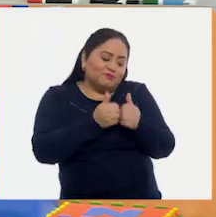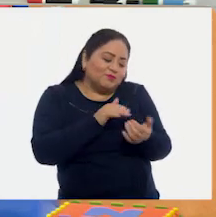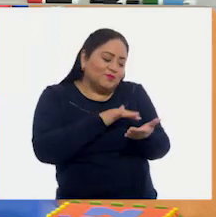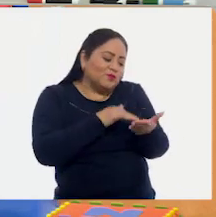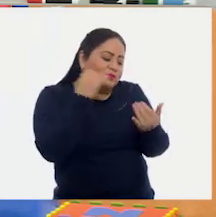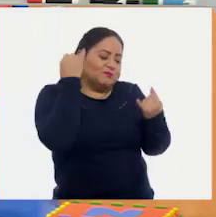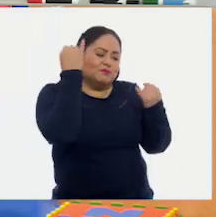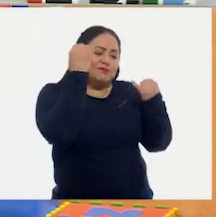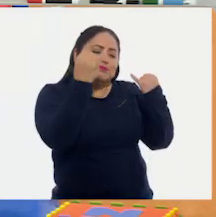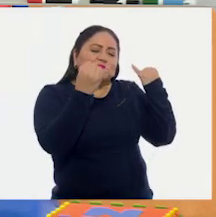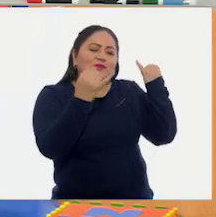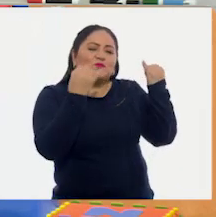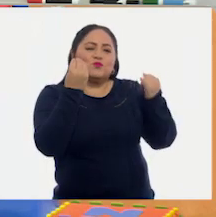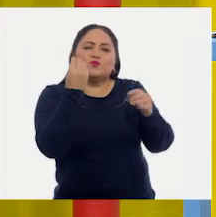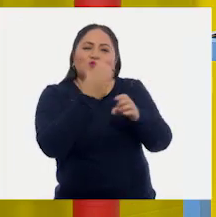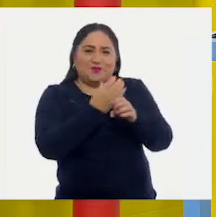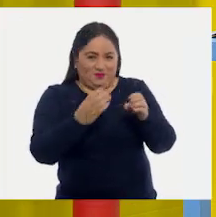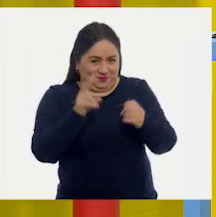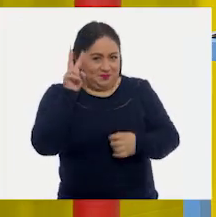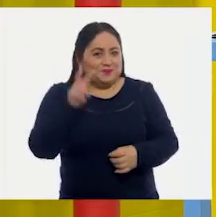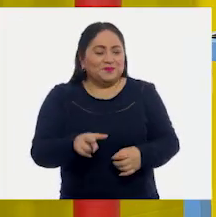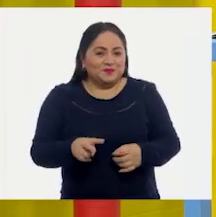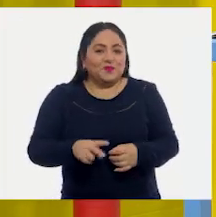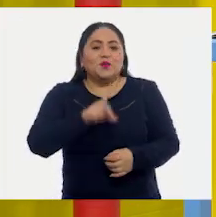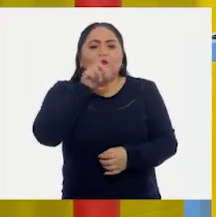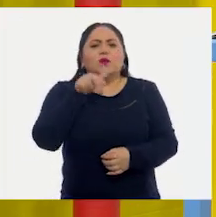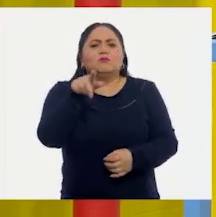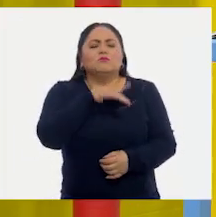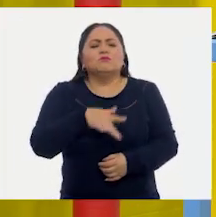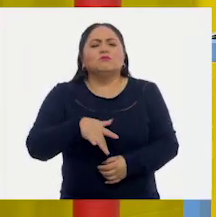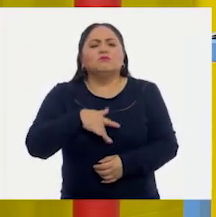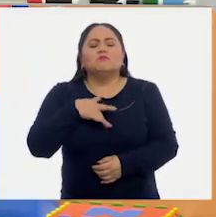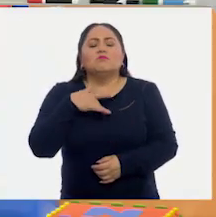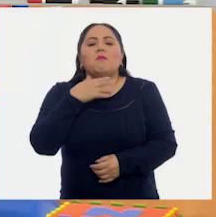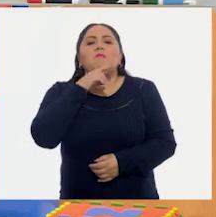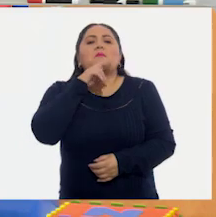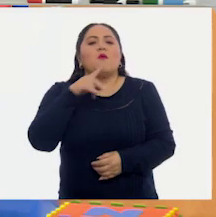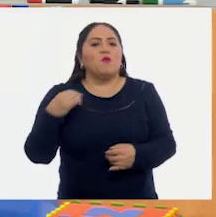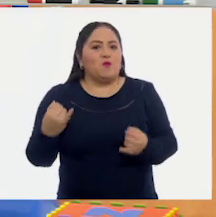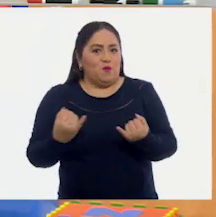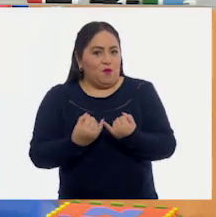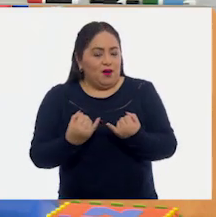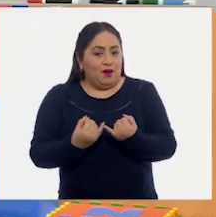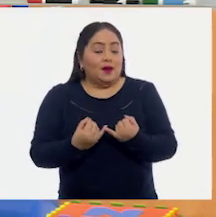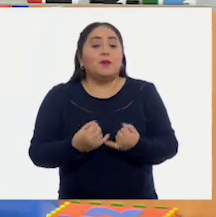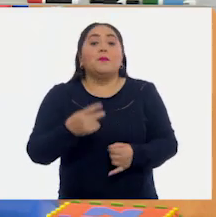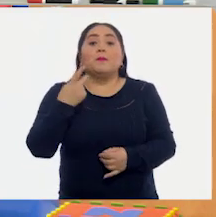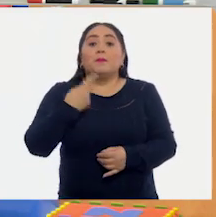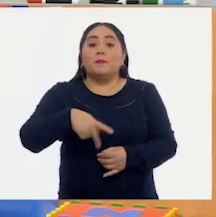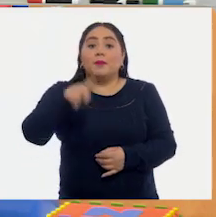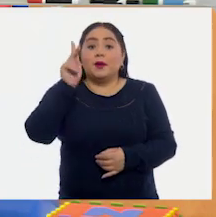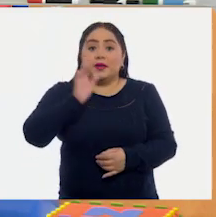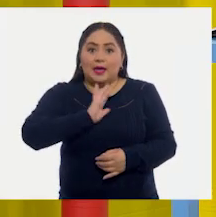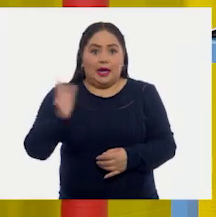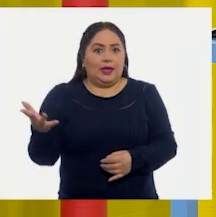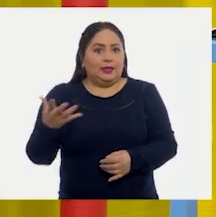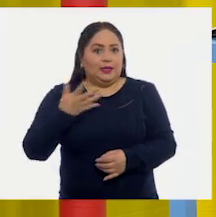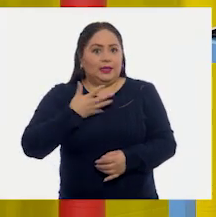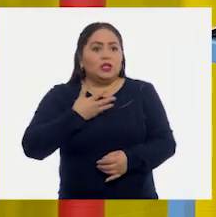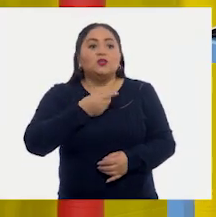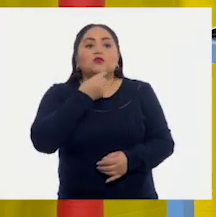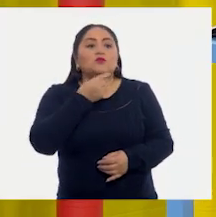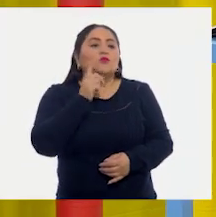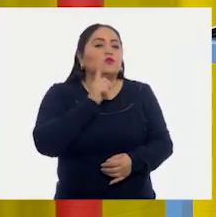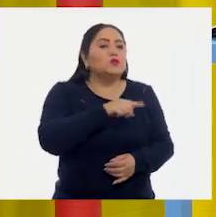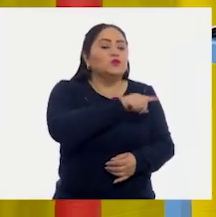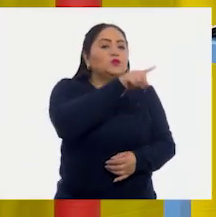su imaginación va a volar, ¿verdad? Y se van a sentir mejor también. Entonces, ya tenemos niñas